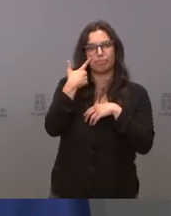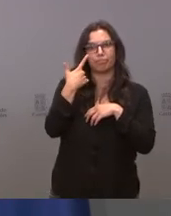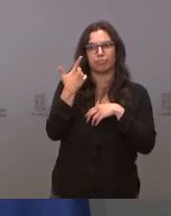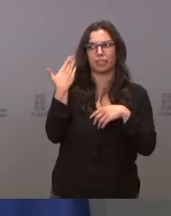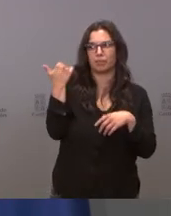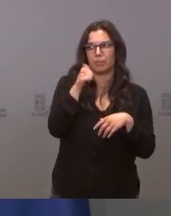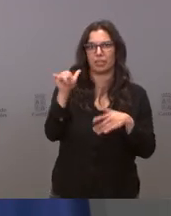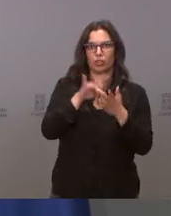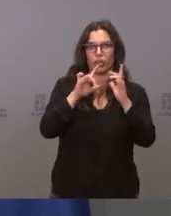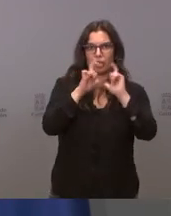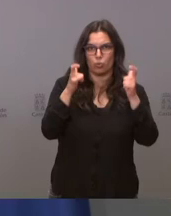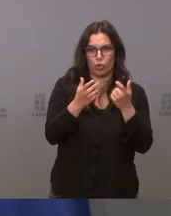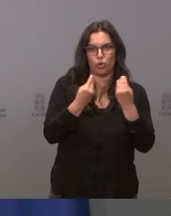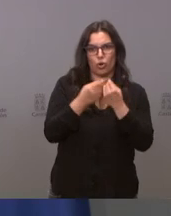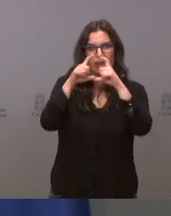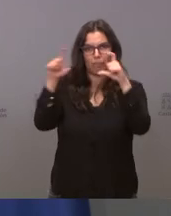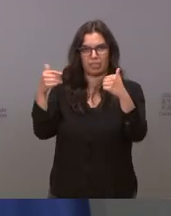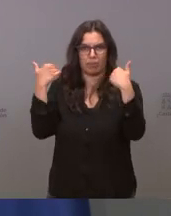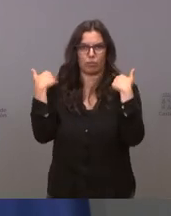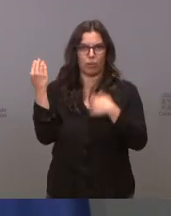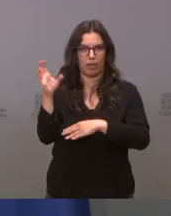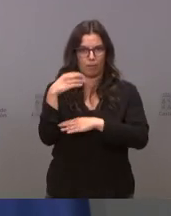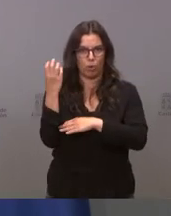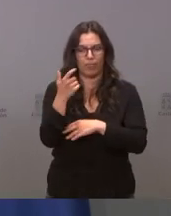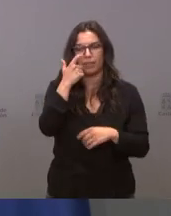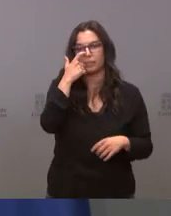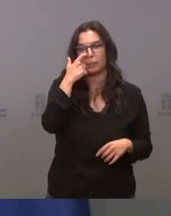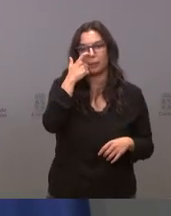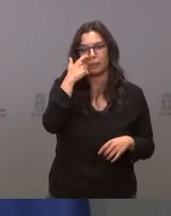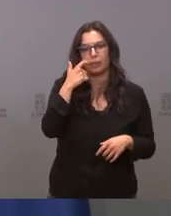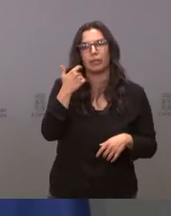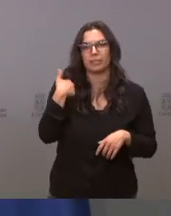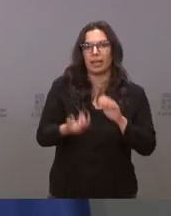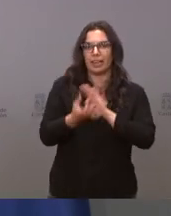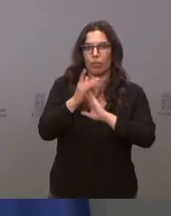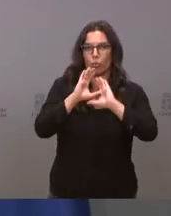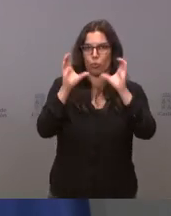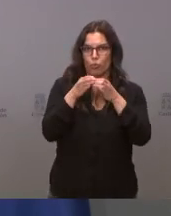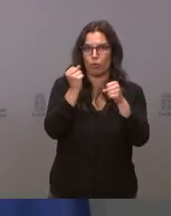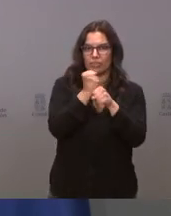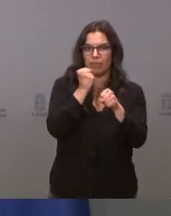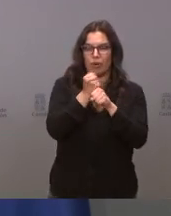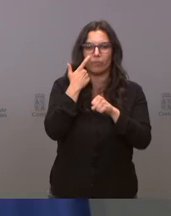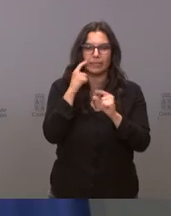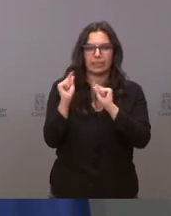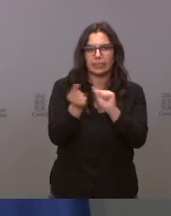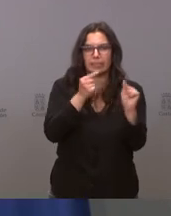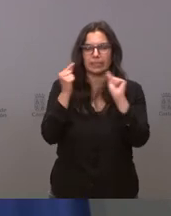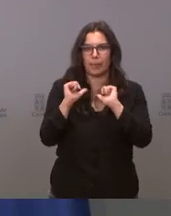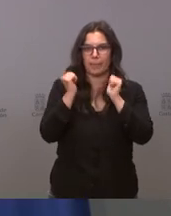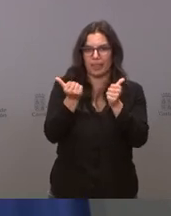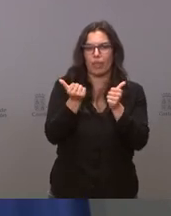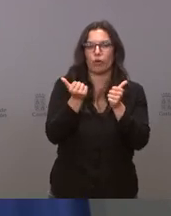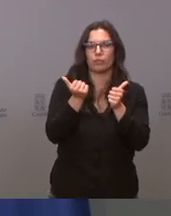una reunión con la concesionaria que hay un grupo de trabajo creado y que ya se había preparado y empezado a